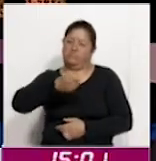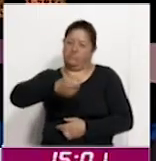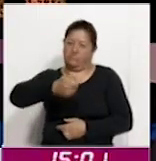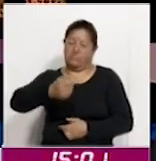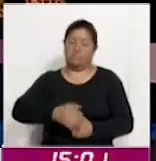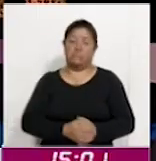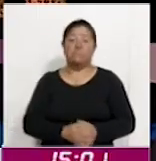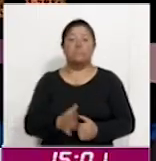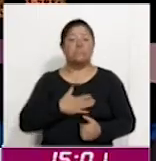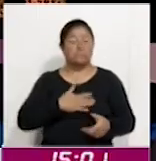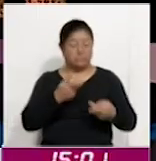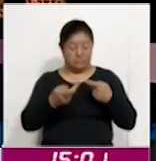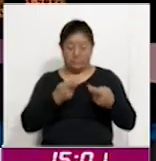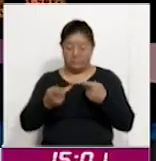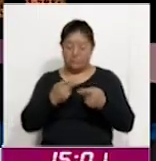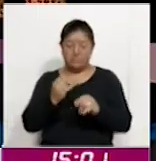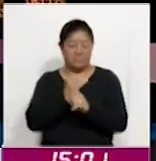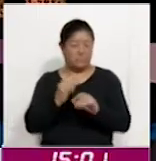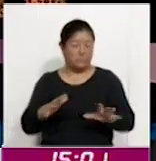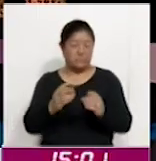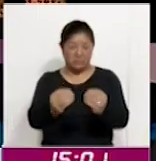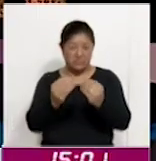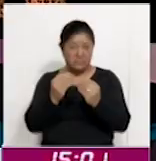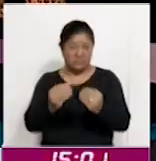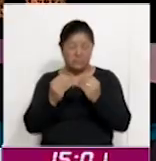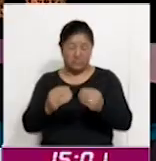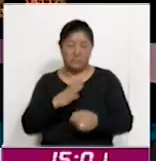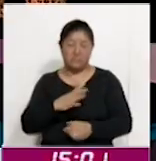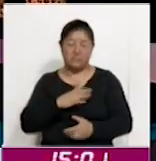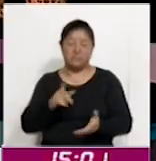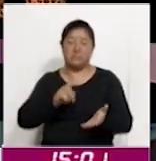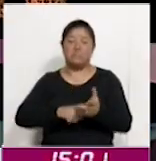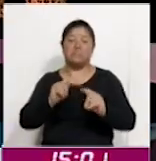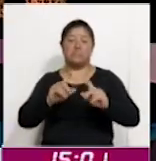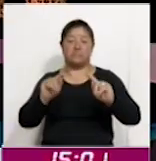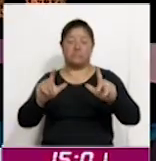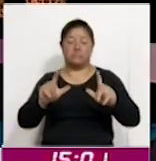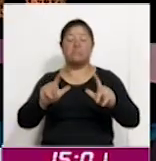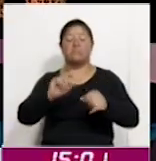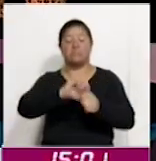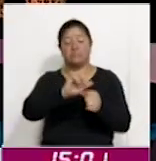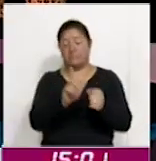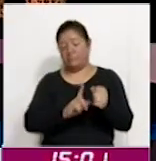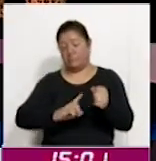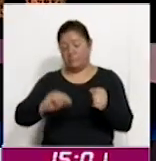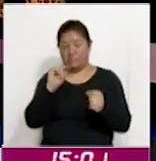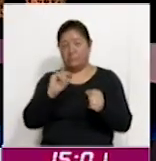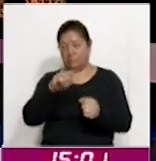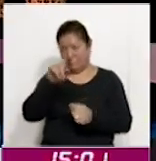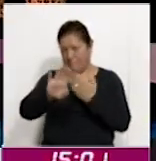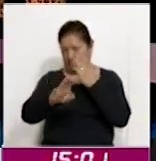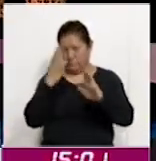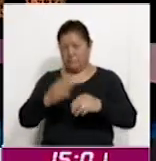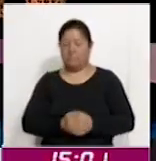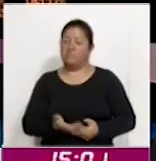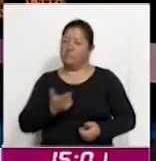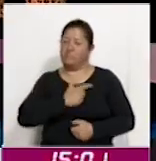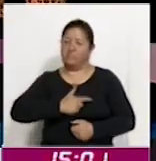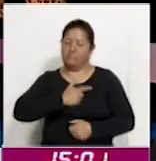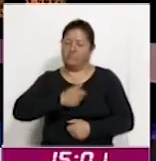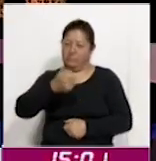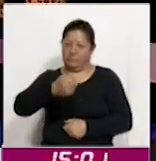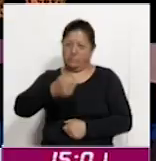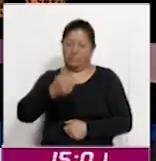preparado mucha información en esta ocasión que se ha generado en la entidad, el país y el mundo. Como siempre, es un gusto darle la más cordial